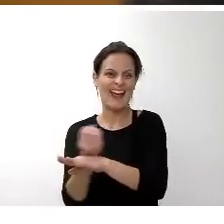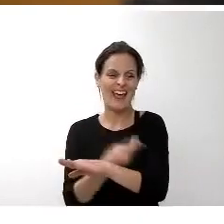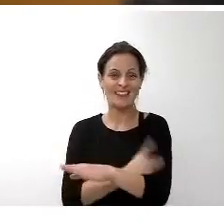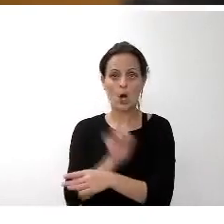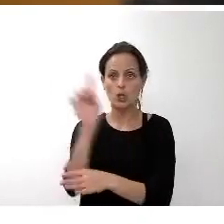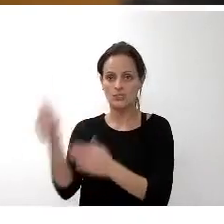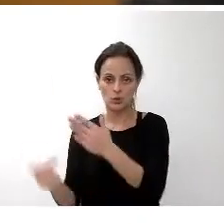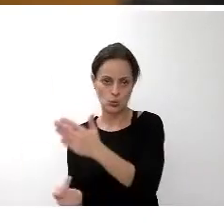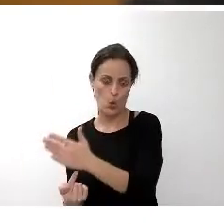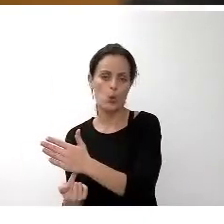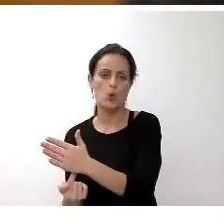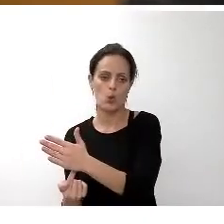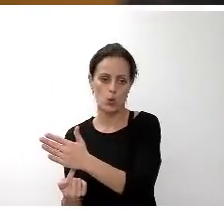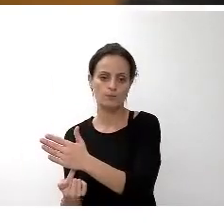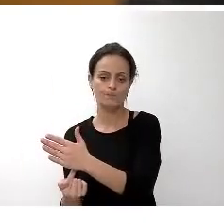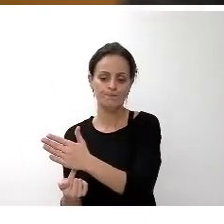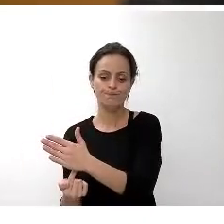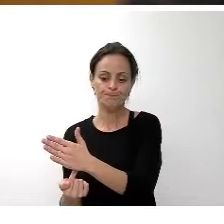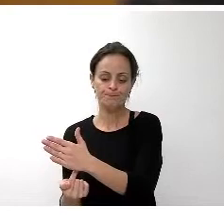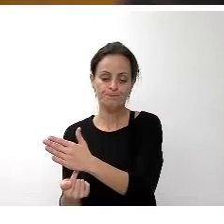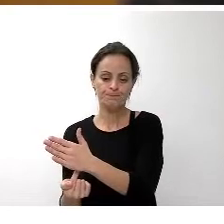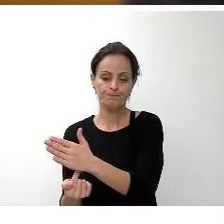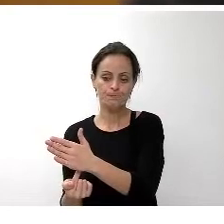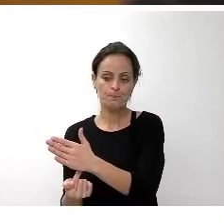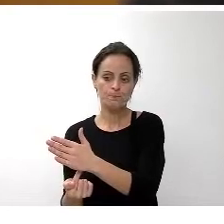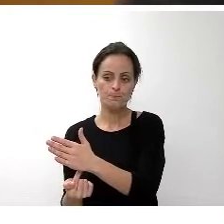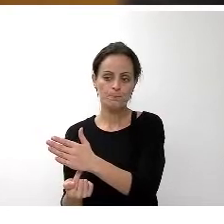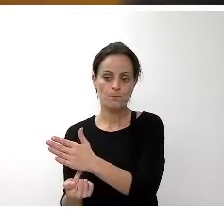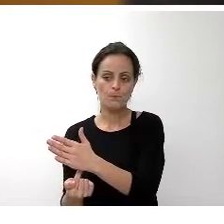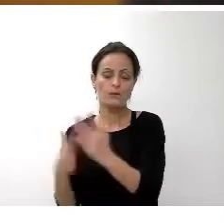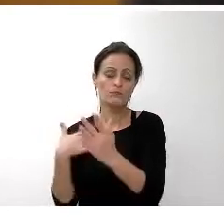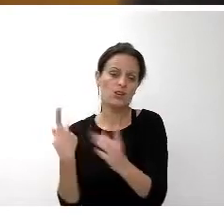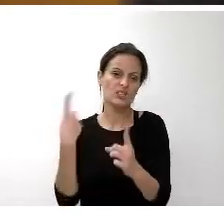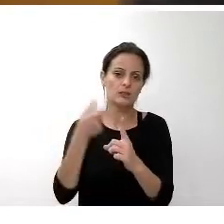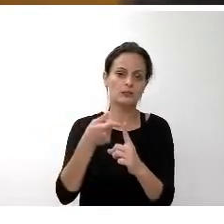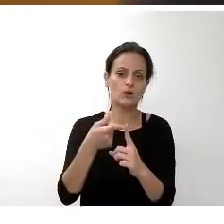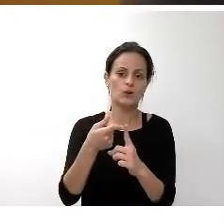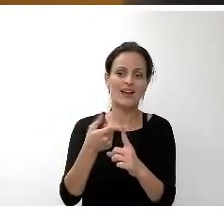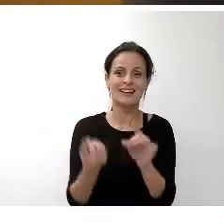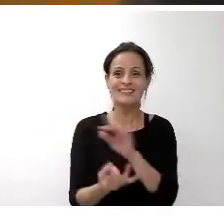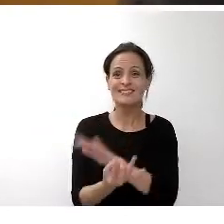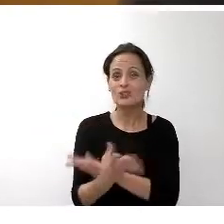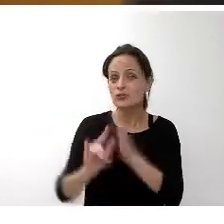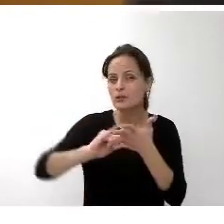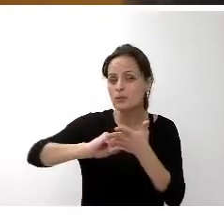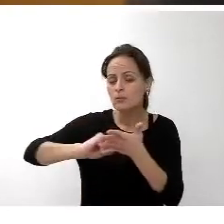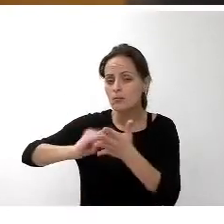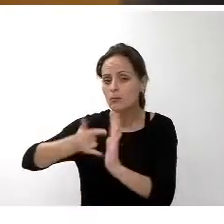tanto, es un dinero finalista y que se destina a la redacción de proyectos encaminados a la